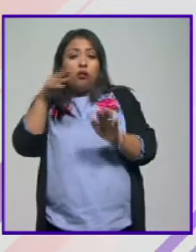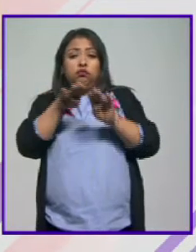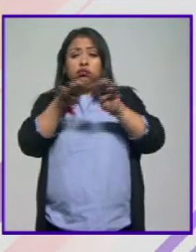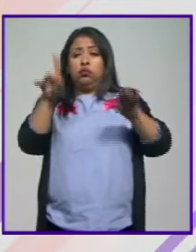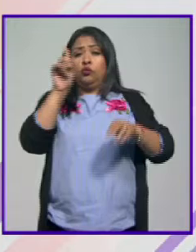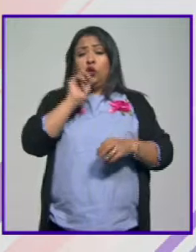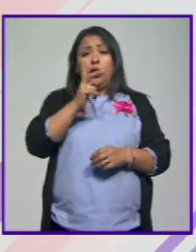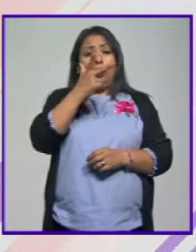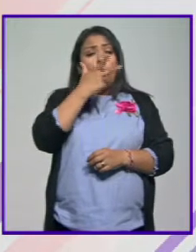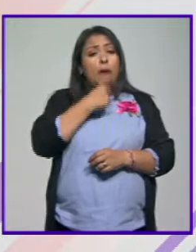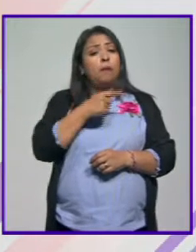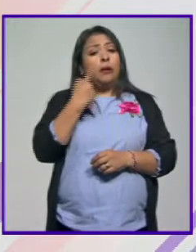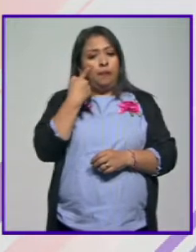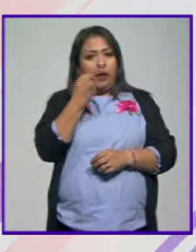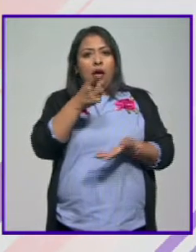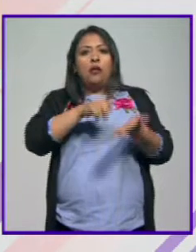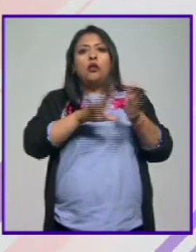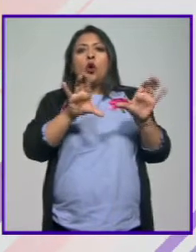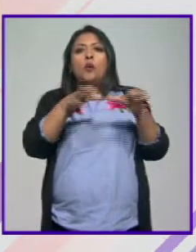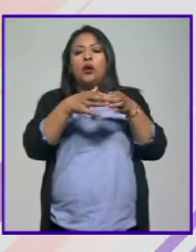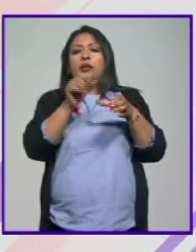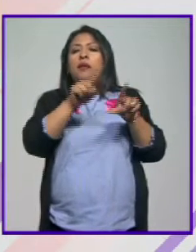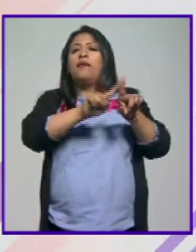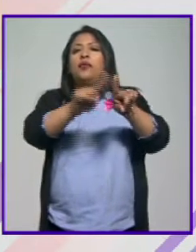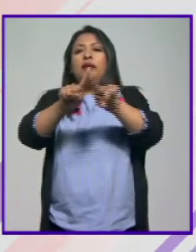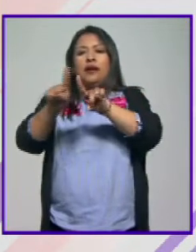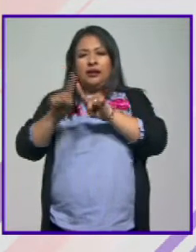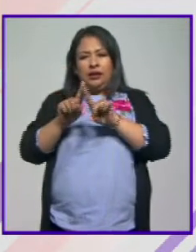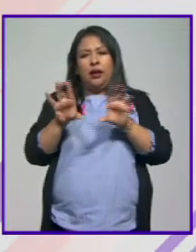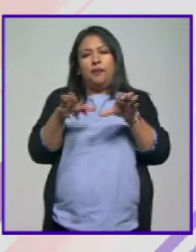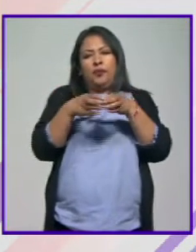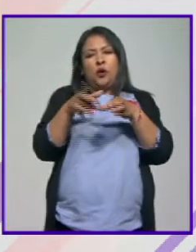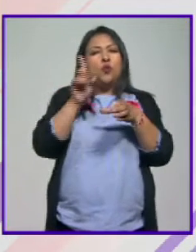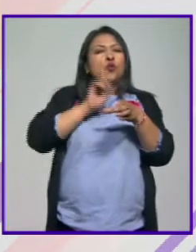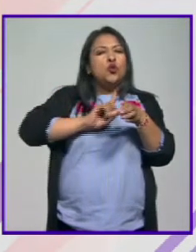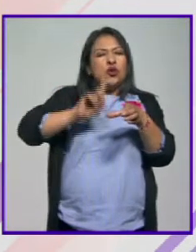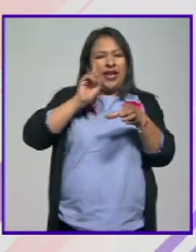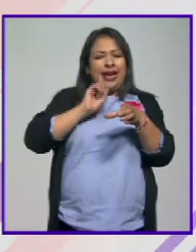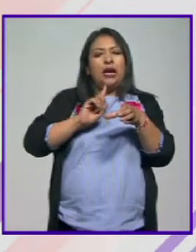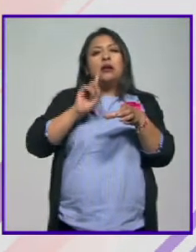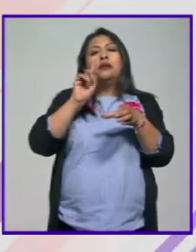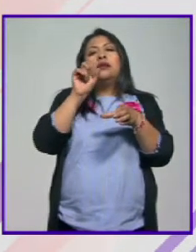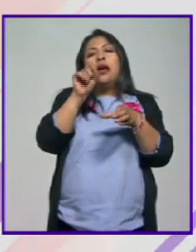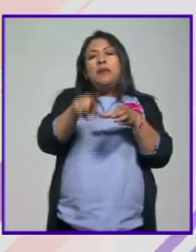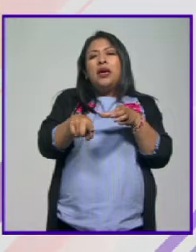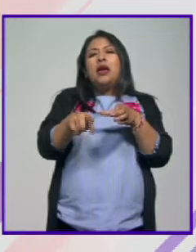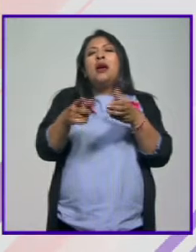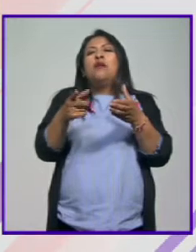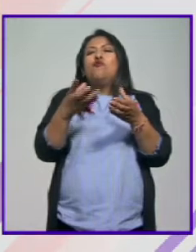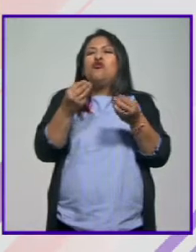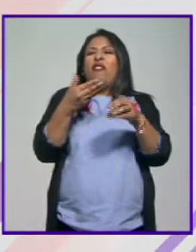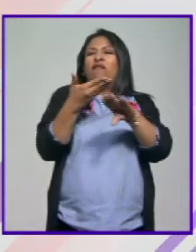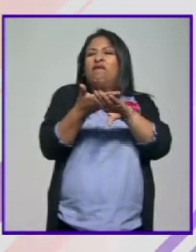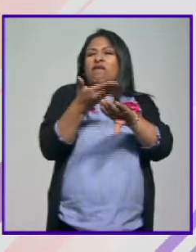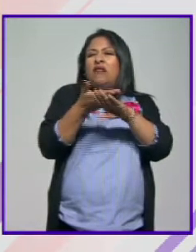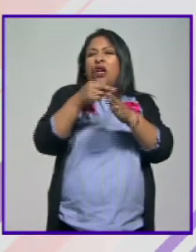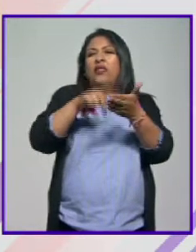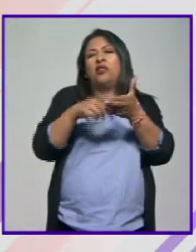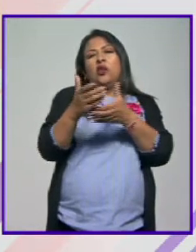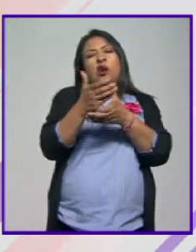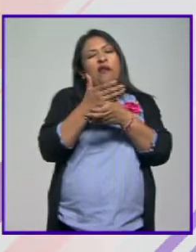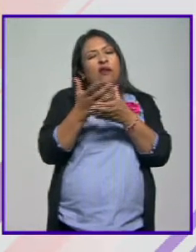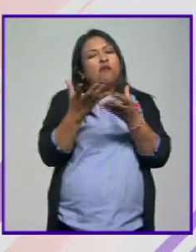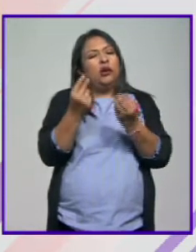equidad de género se va a ver en sus comunidades y la diversidad el sector de las mujeres es un sector que ha sido también golpeado en el café